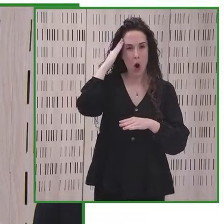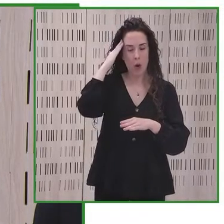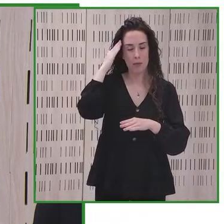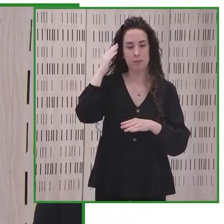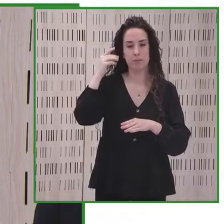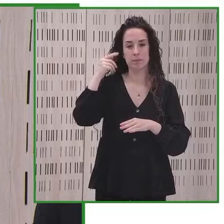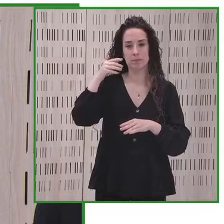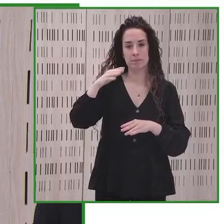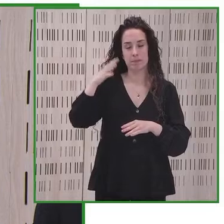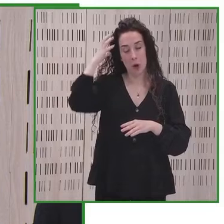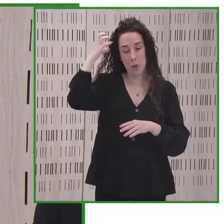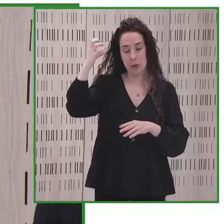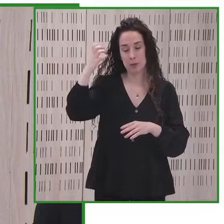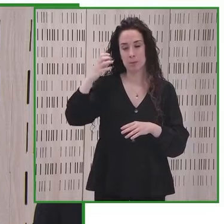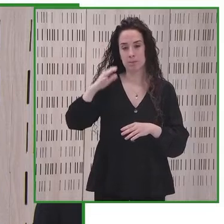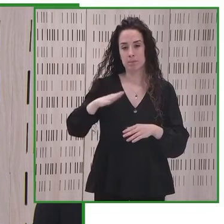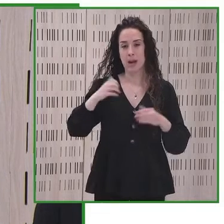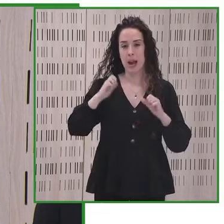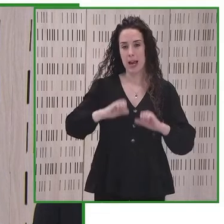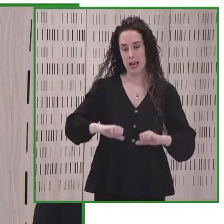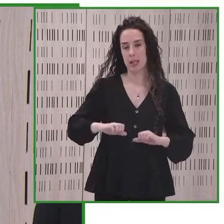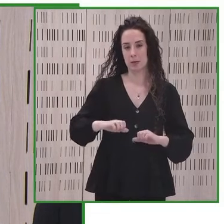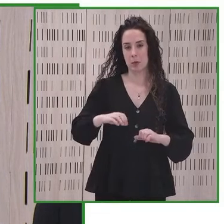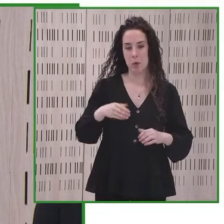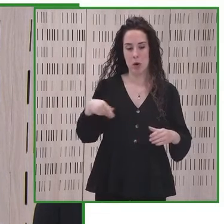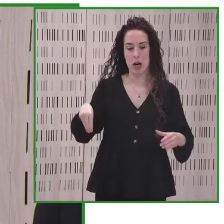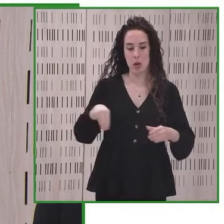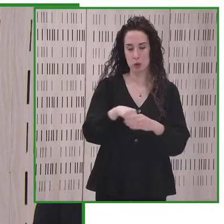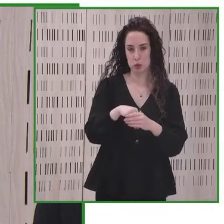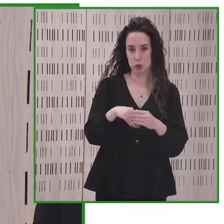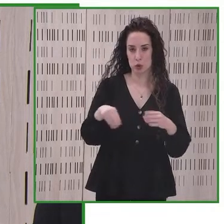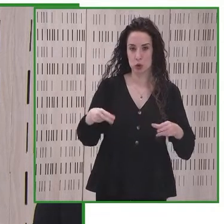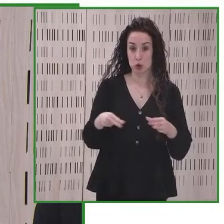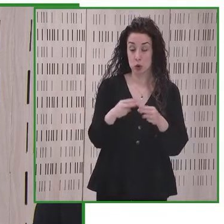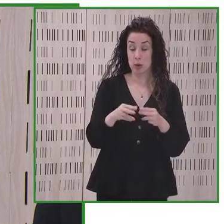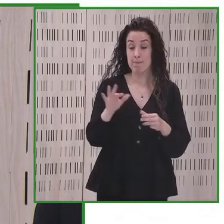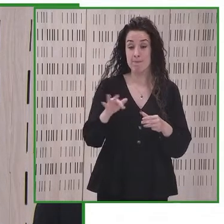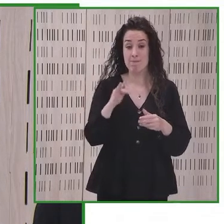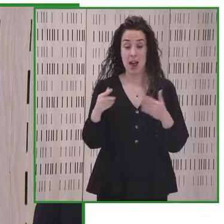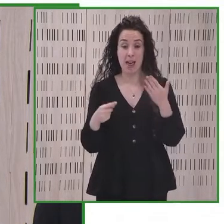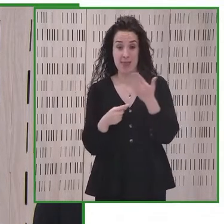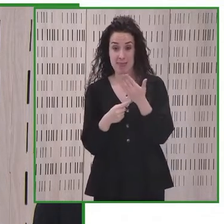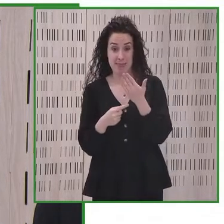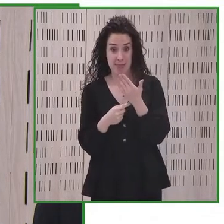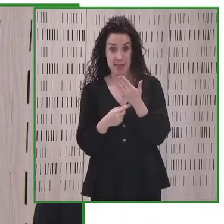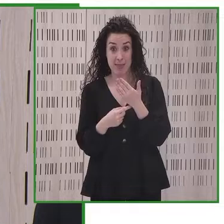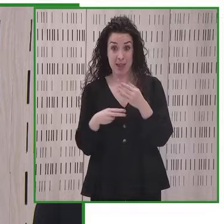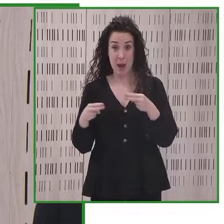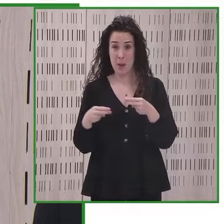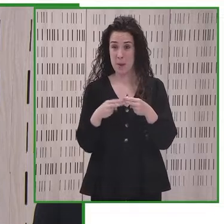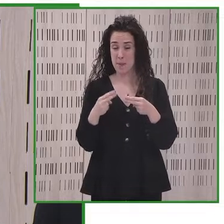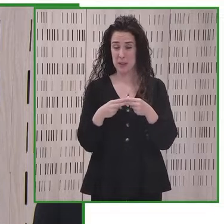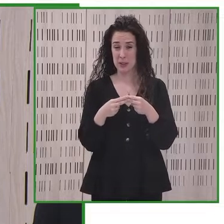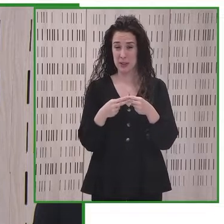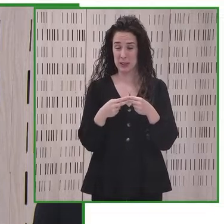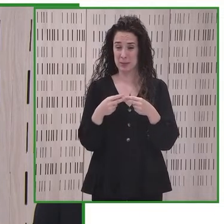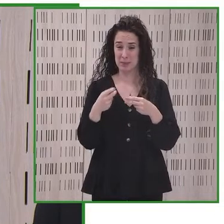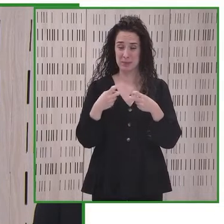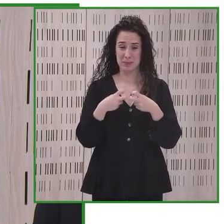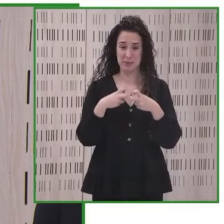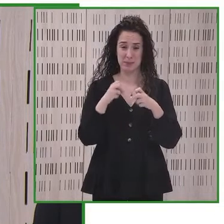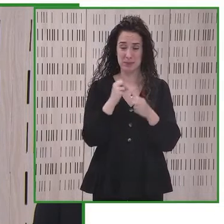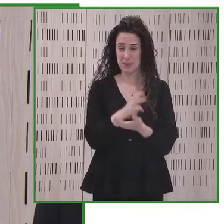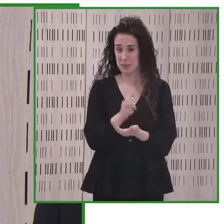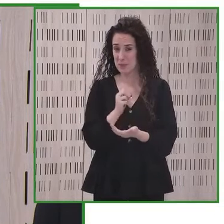garantizar la inclusión digital y tecnológica. Ante la erosión constante de la política y de sus representantes,